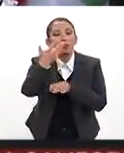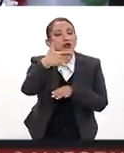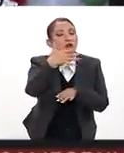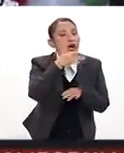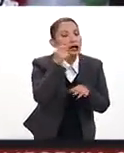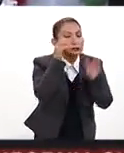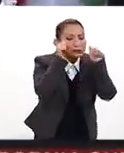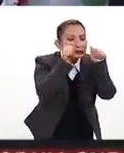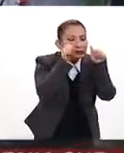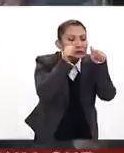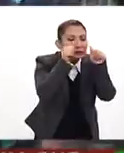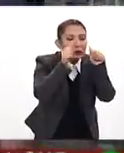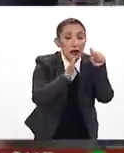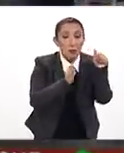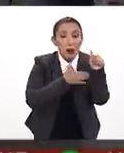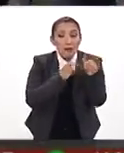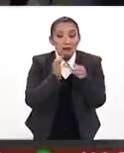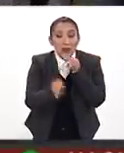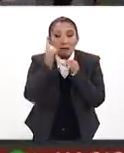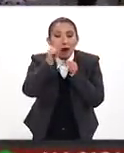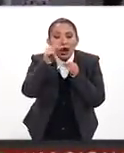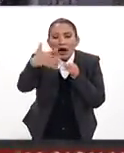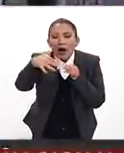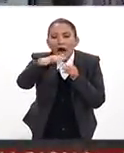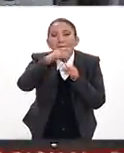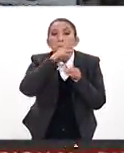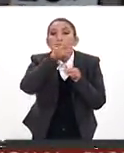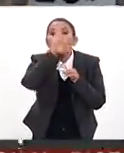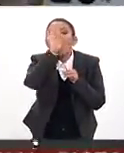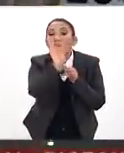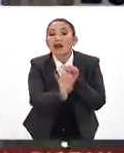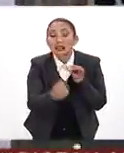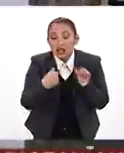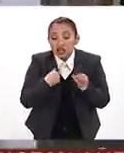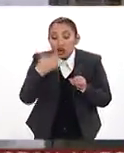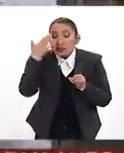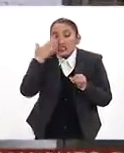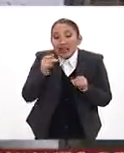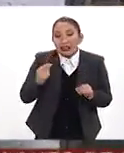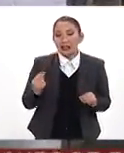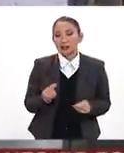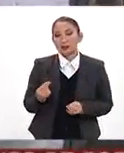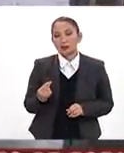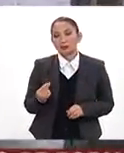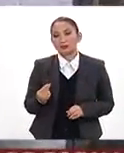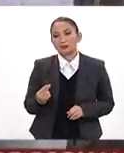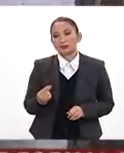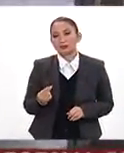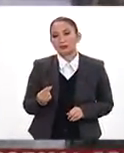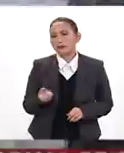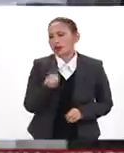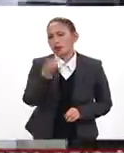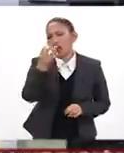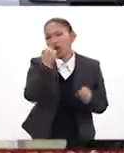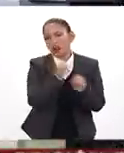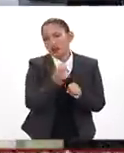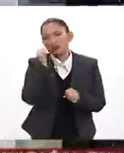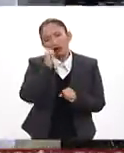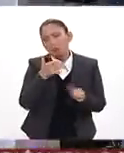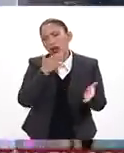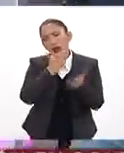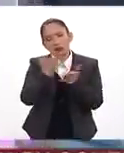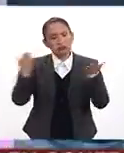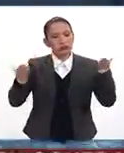eso. Entonces, aprovechar este buen fin solamente para buscar las mejores ofertas de lo que sabes que necesitas. Y en cualquier momento del año siempre